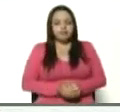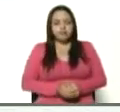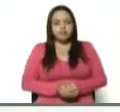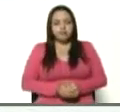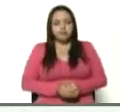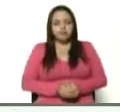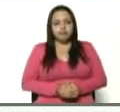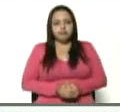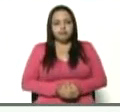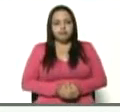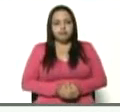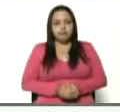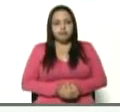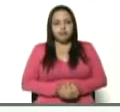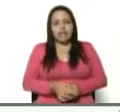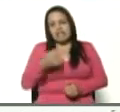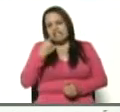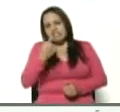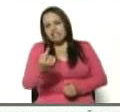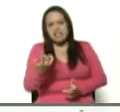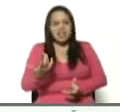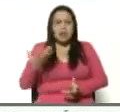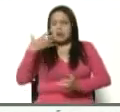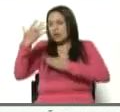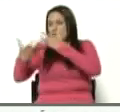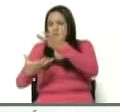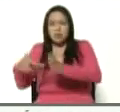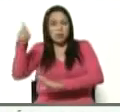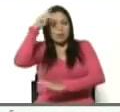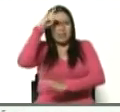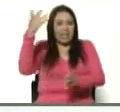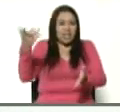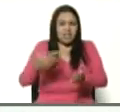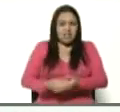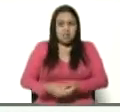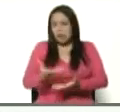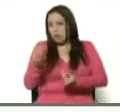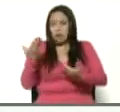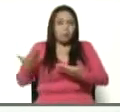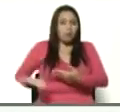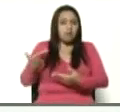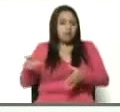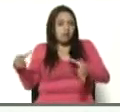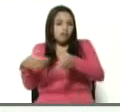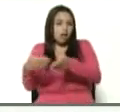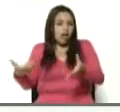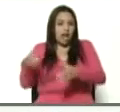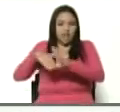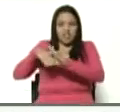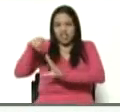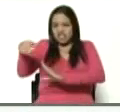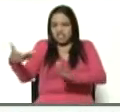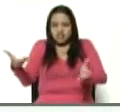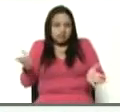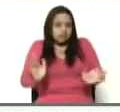Ni dije, bueno, ni una laraca, ni una estupidez, como que fuera muy importante estar hablando ahí.